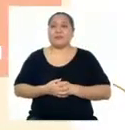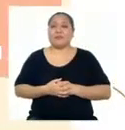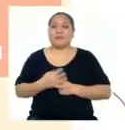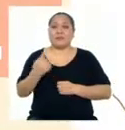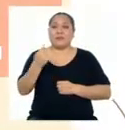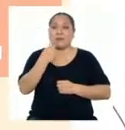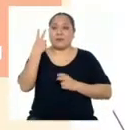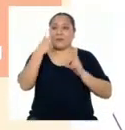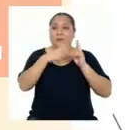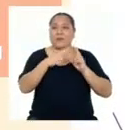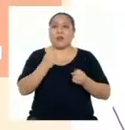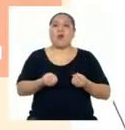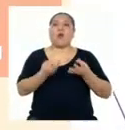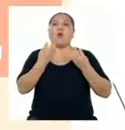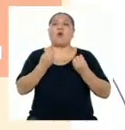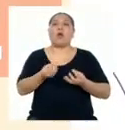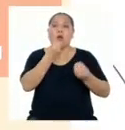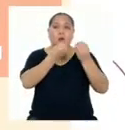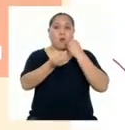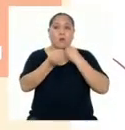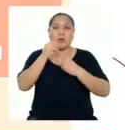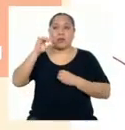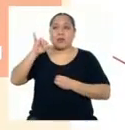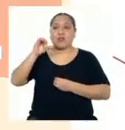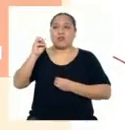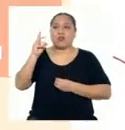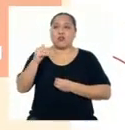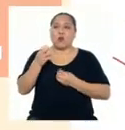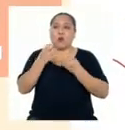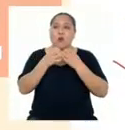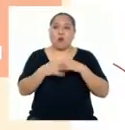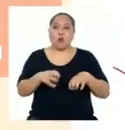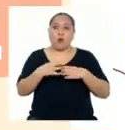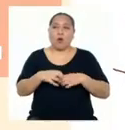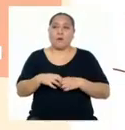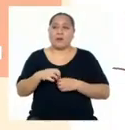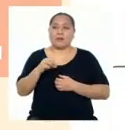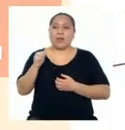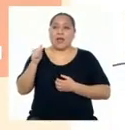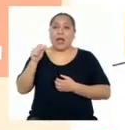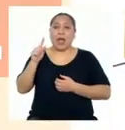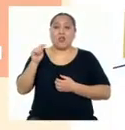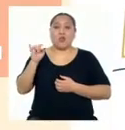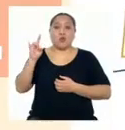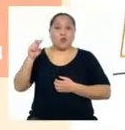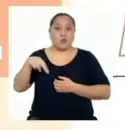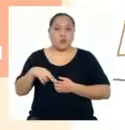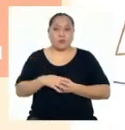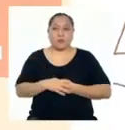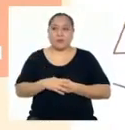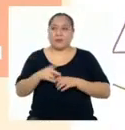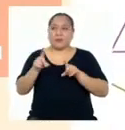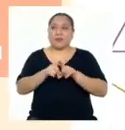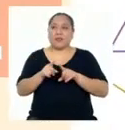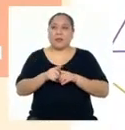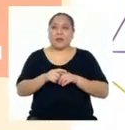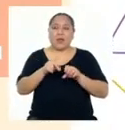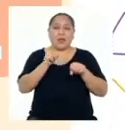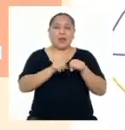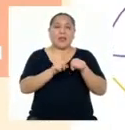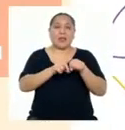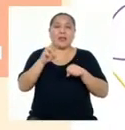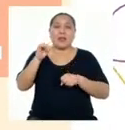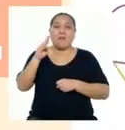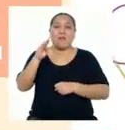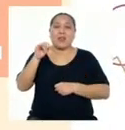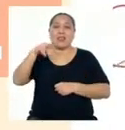Aquí puedes ver en cuántos alimentos está el yodo. ¿En los huevos y el atún? Eso no me lo esperaba. También está en los rabanitos.